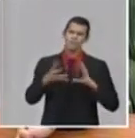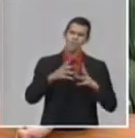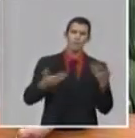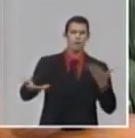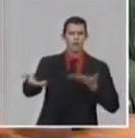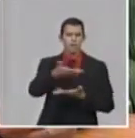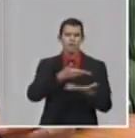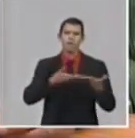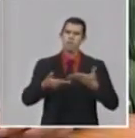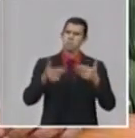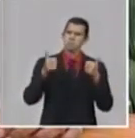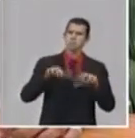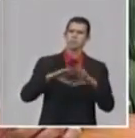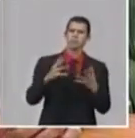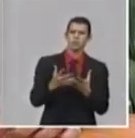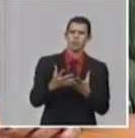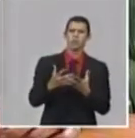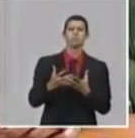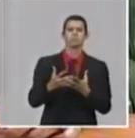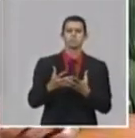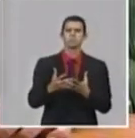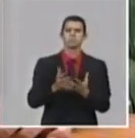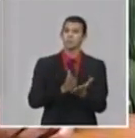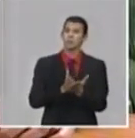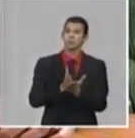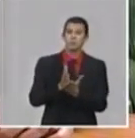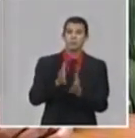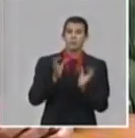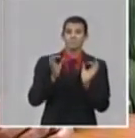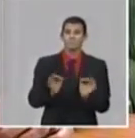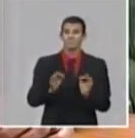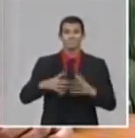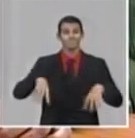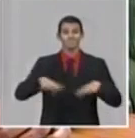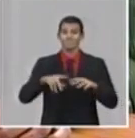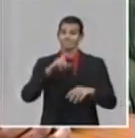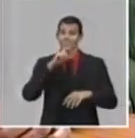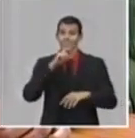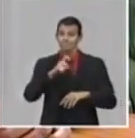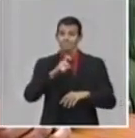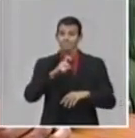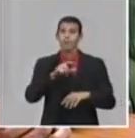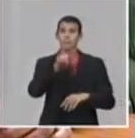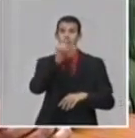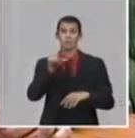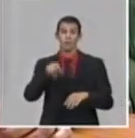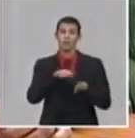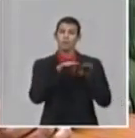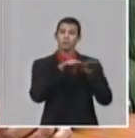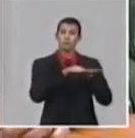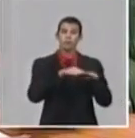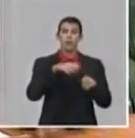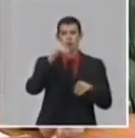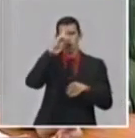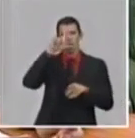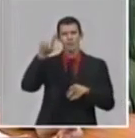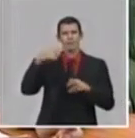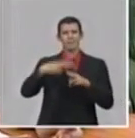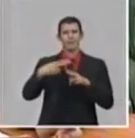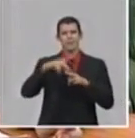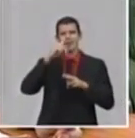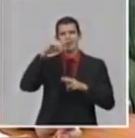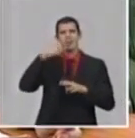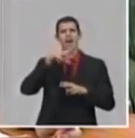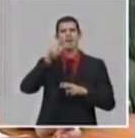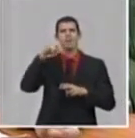en medio de toda esta contingencia que él tiene y de sus pacientes que están en estado muy grave o en estado crítico, tiene tiempo